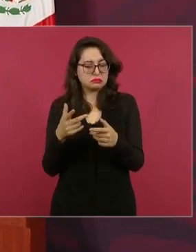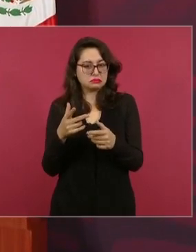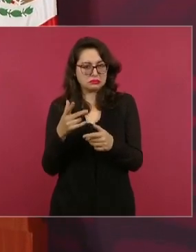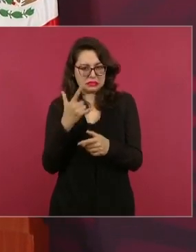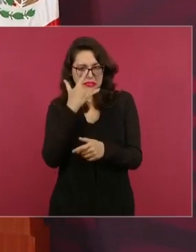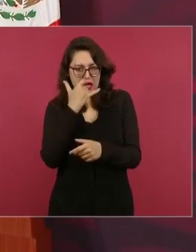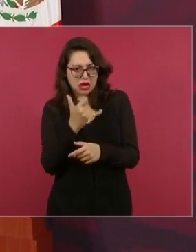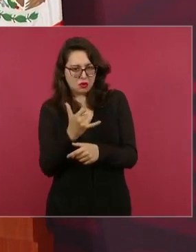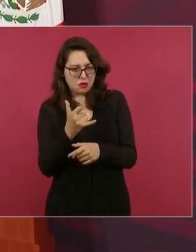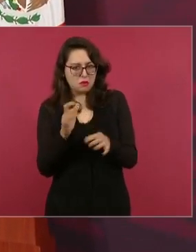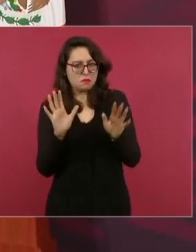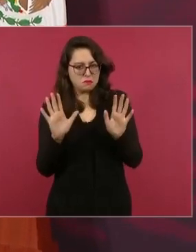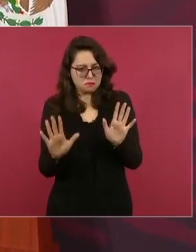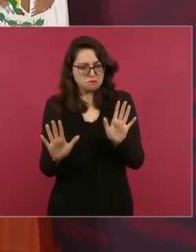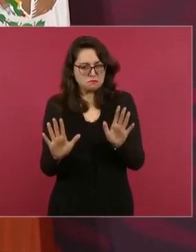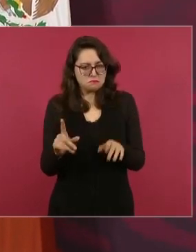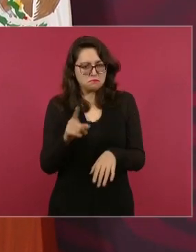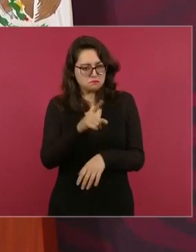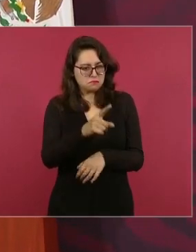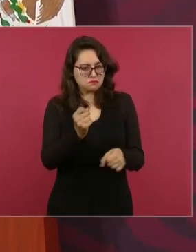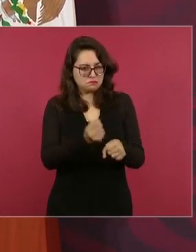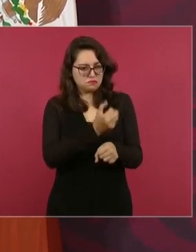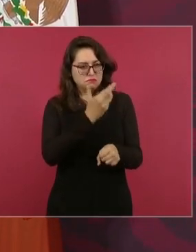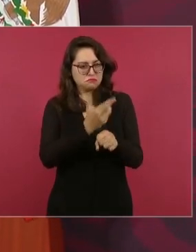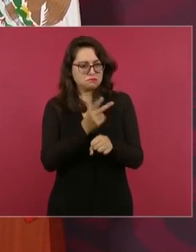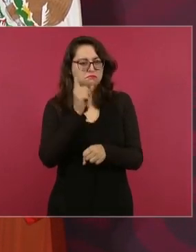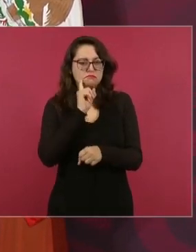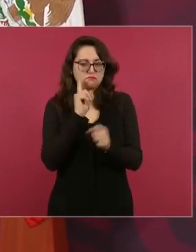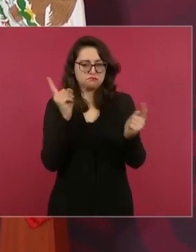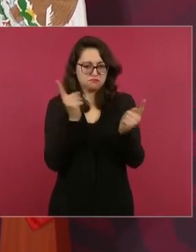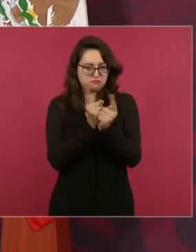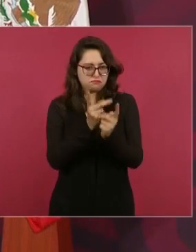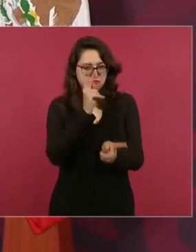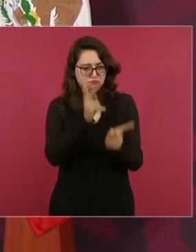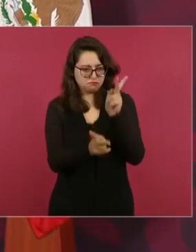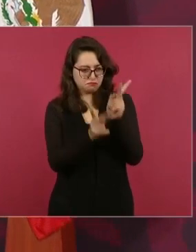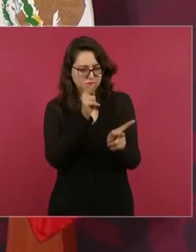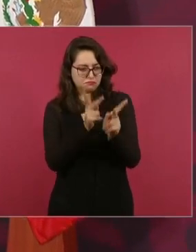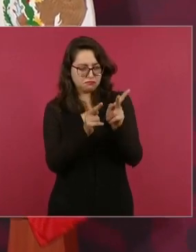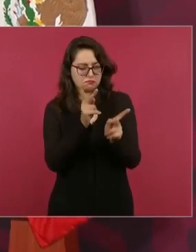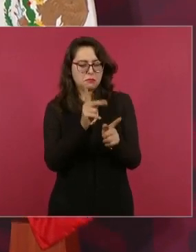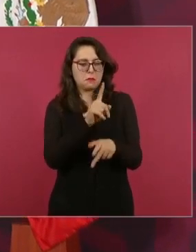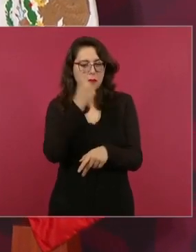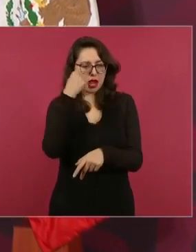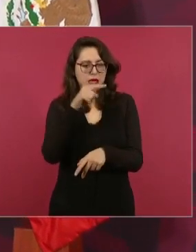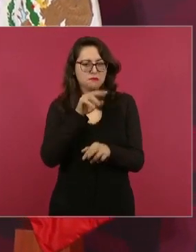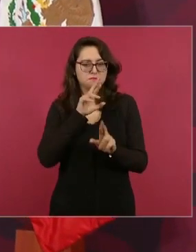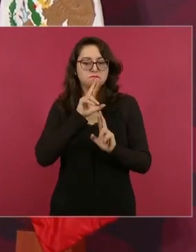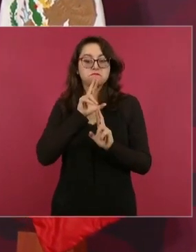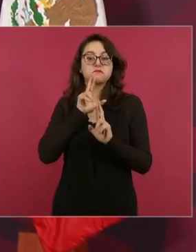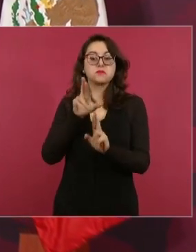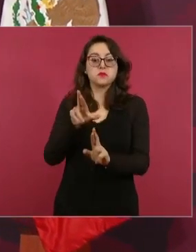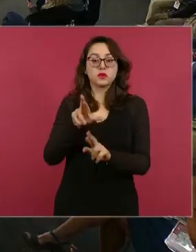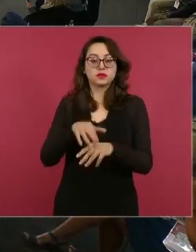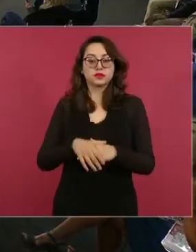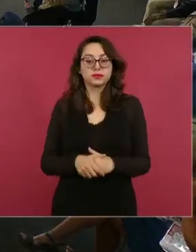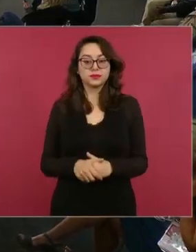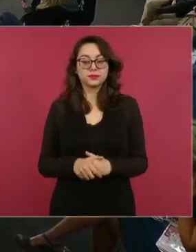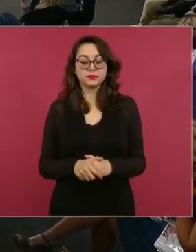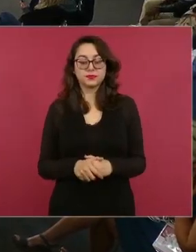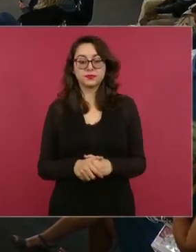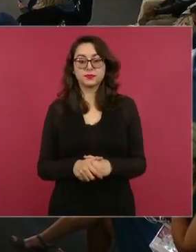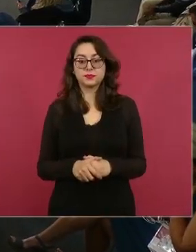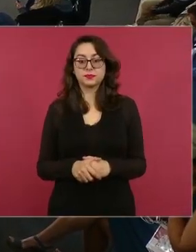ella personalmente te escuche y se pueda dar respuesta por lo del